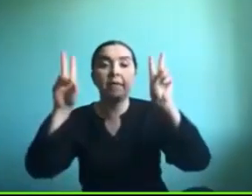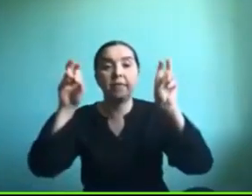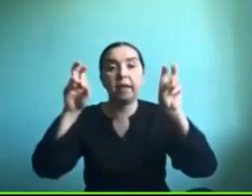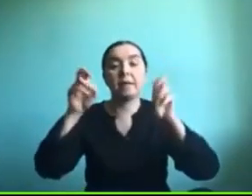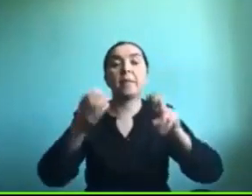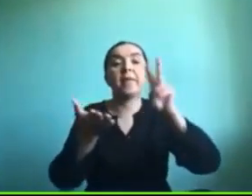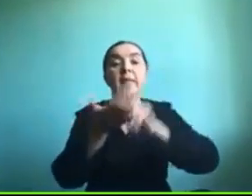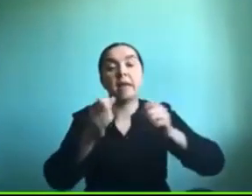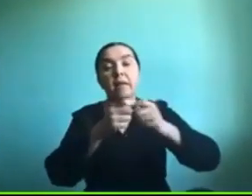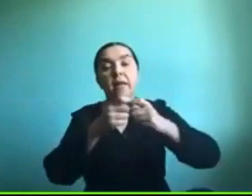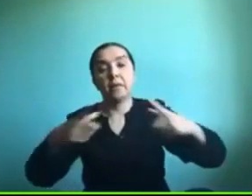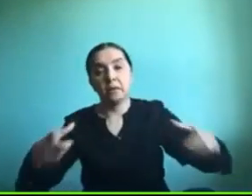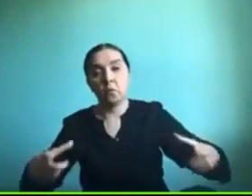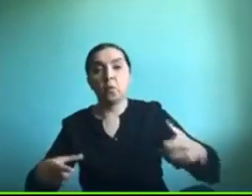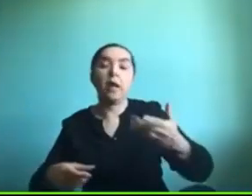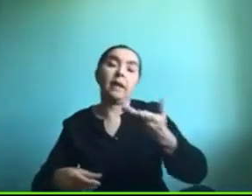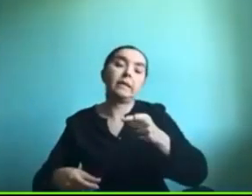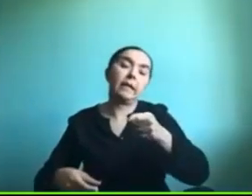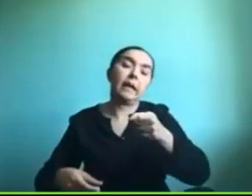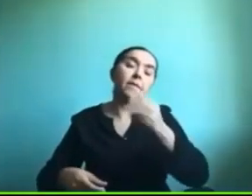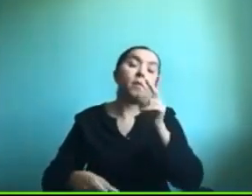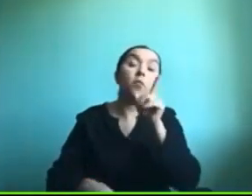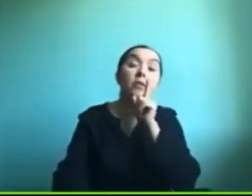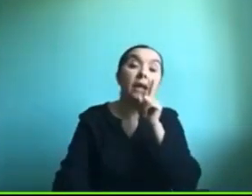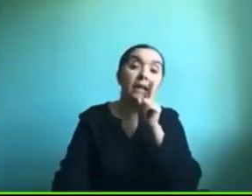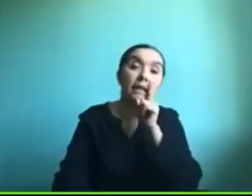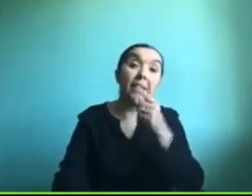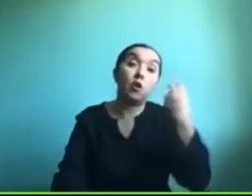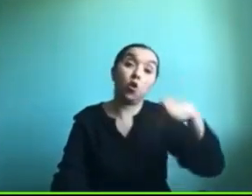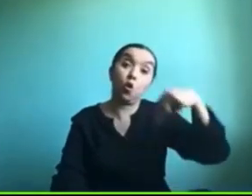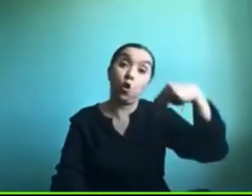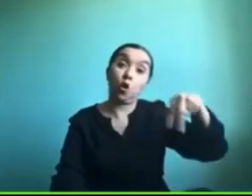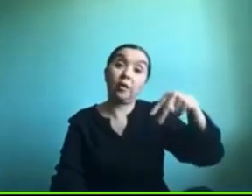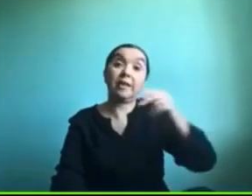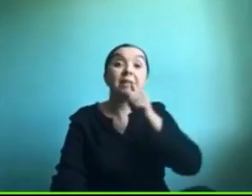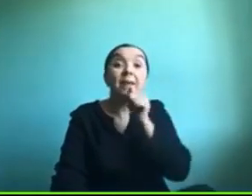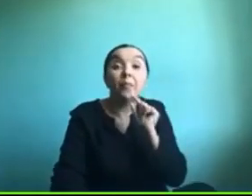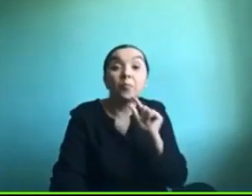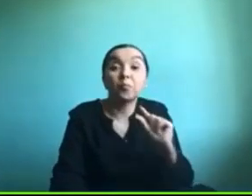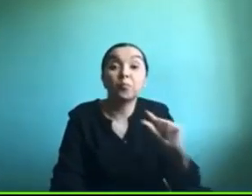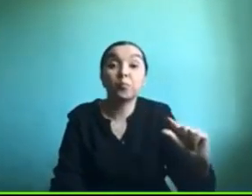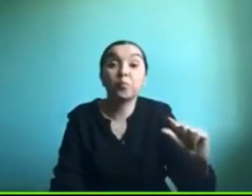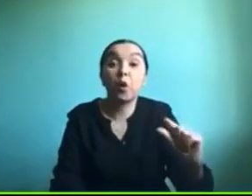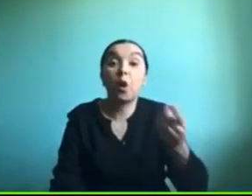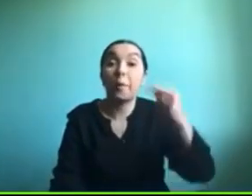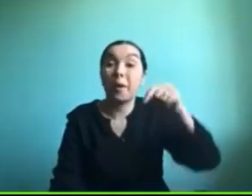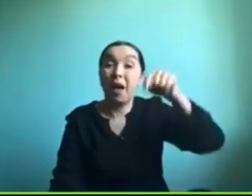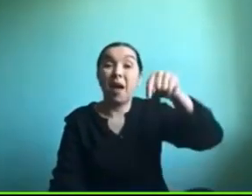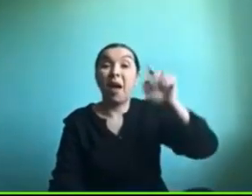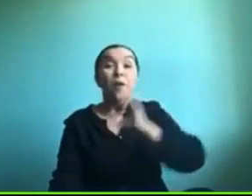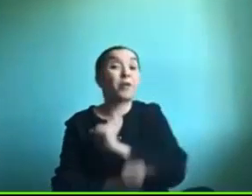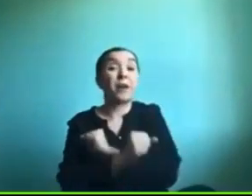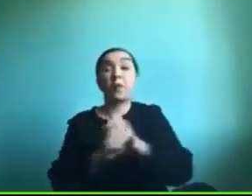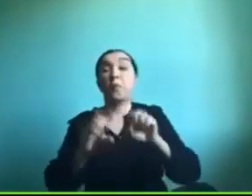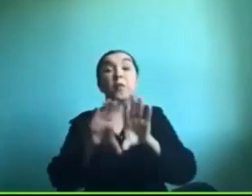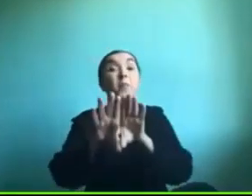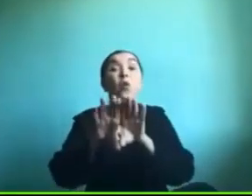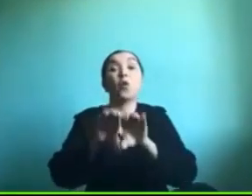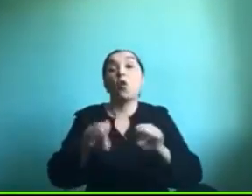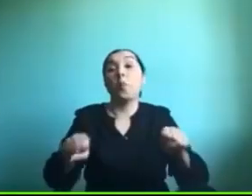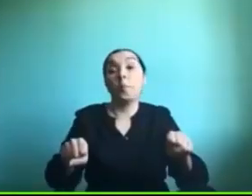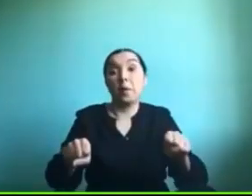social así que también ahí vamos a tener noticias próximamente pero por ahora no nos podemos comprometer con nada estamos